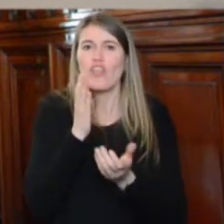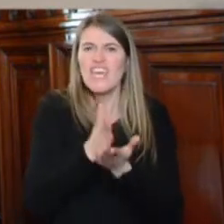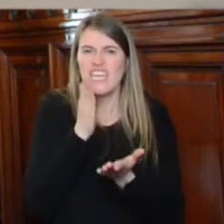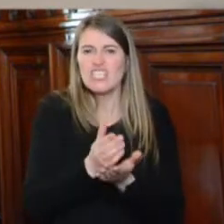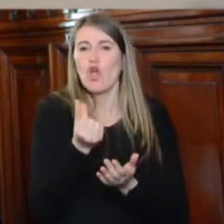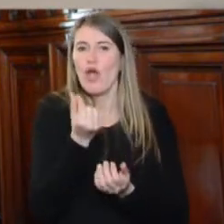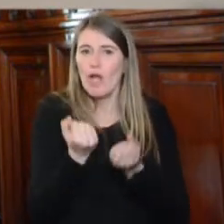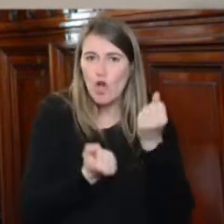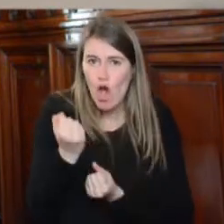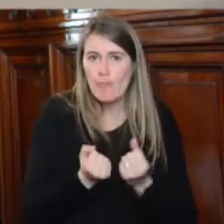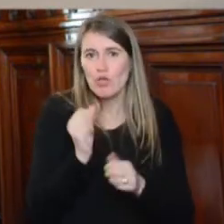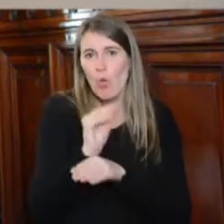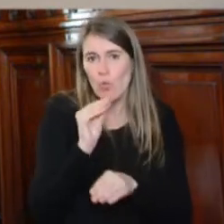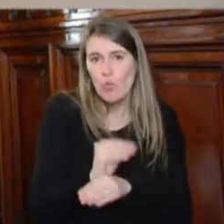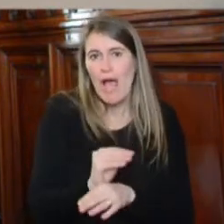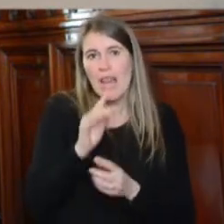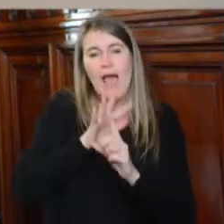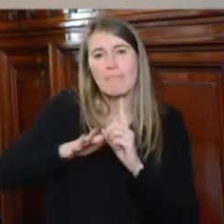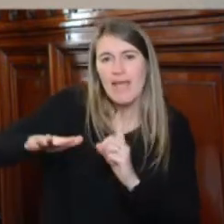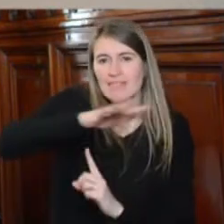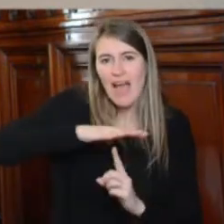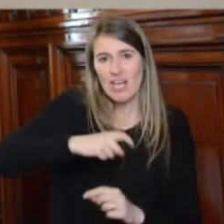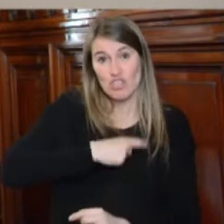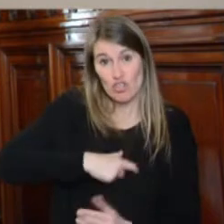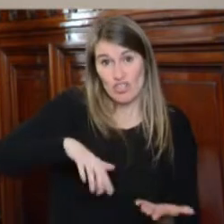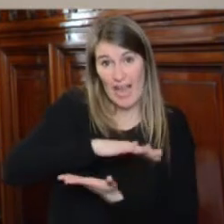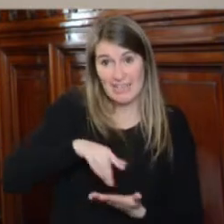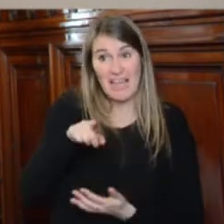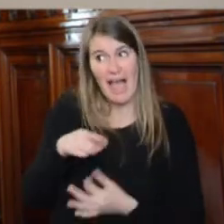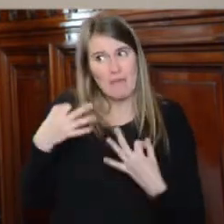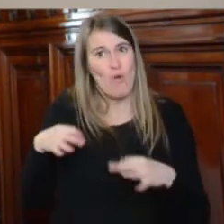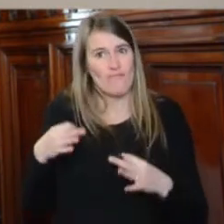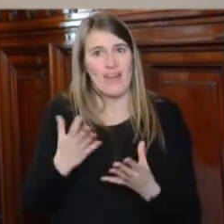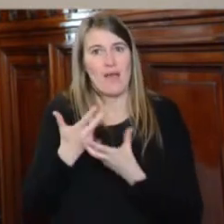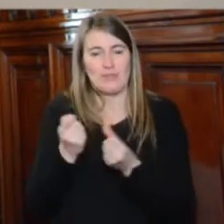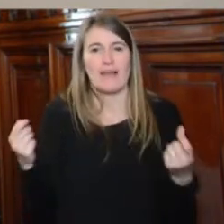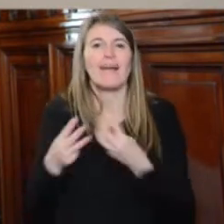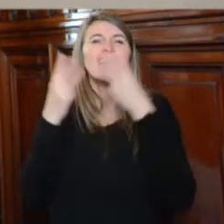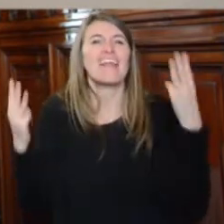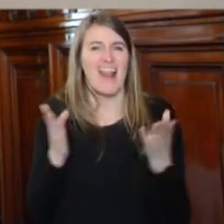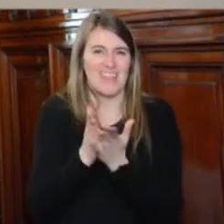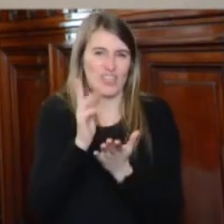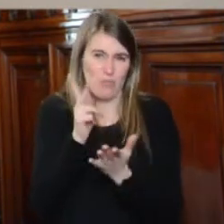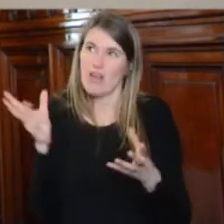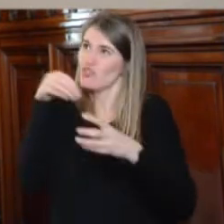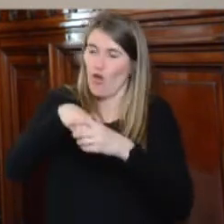culturales y ambientales, de lo cual da buena muestra la creación de la relatoría de la cual tengo el orgullo de representar. Ya